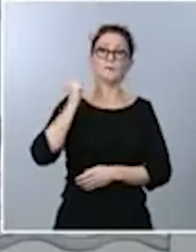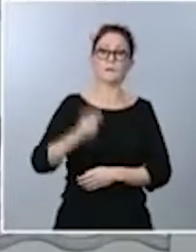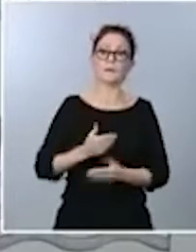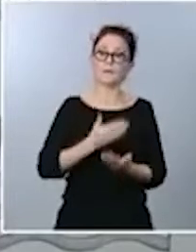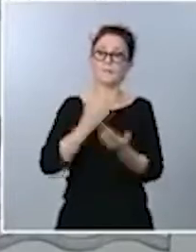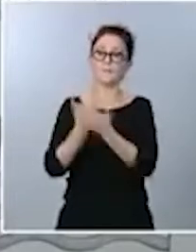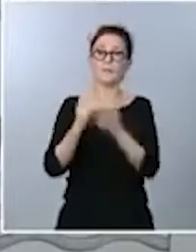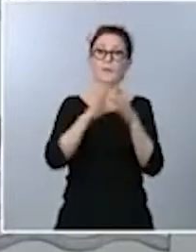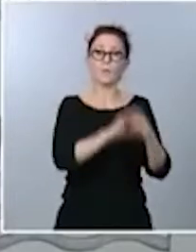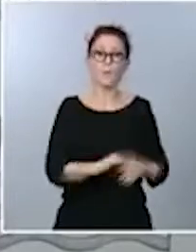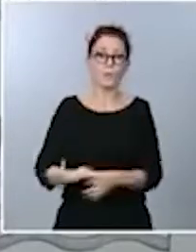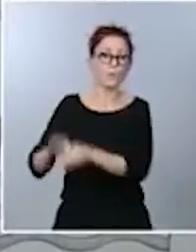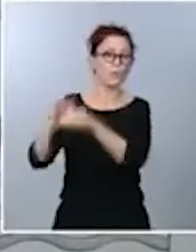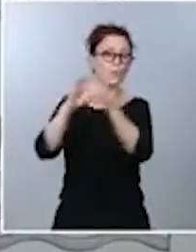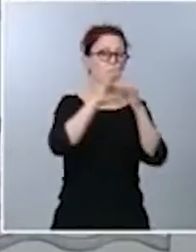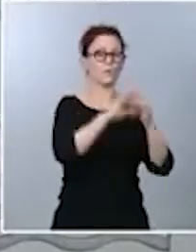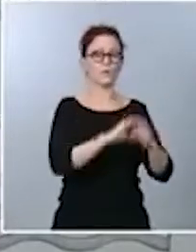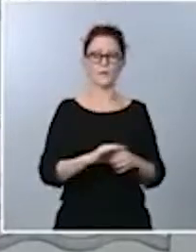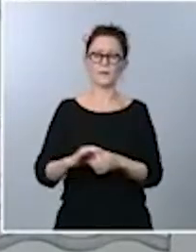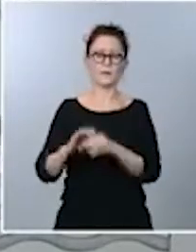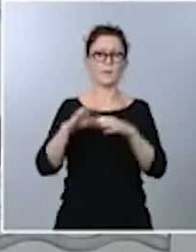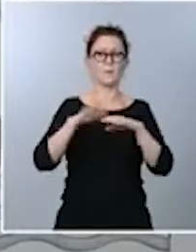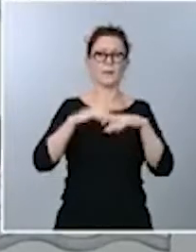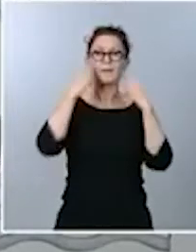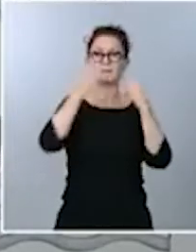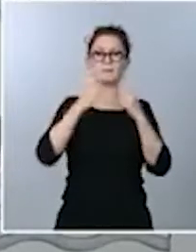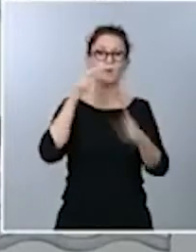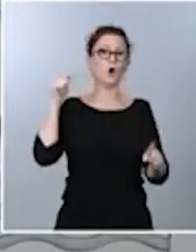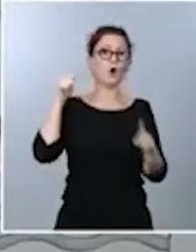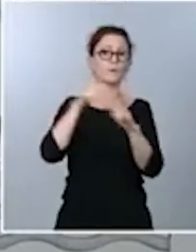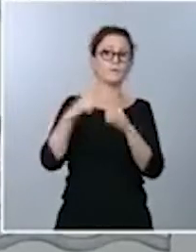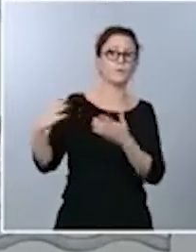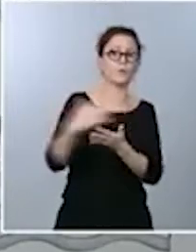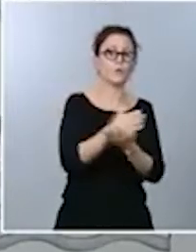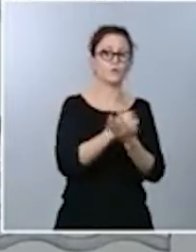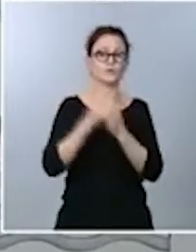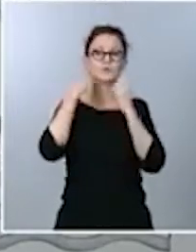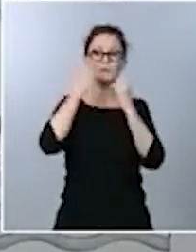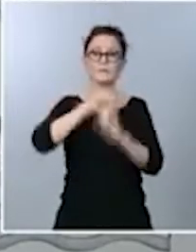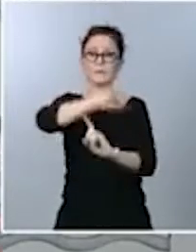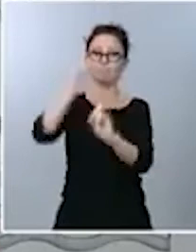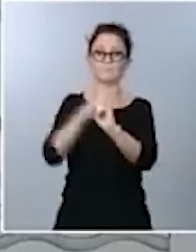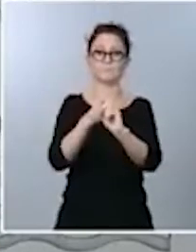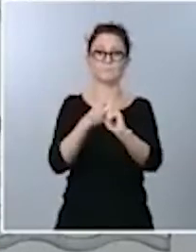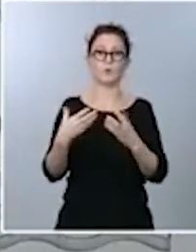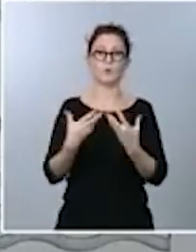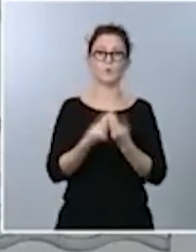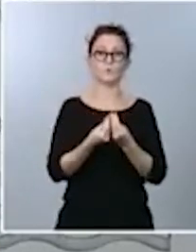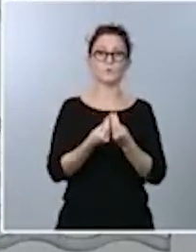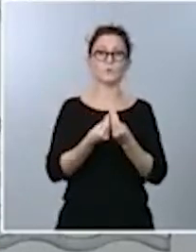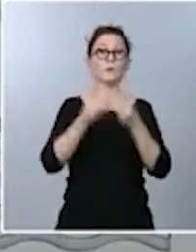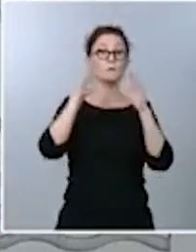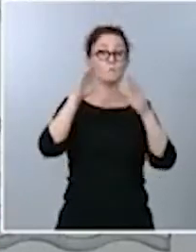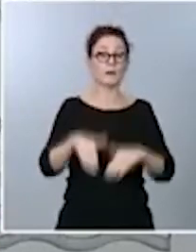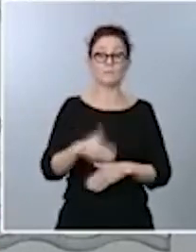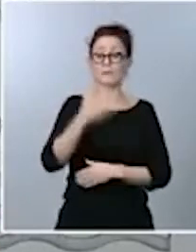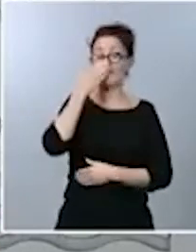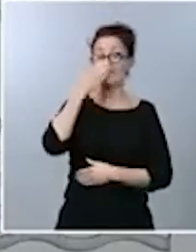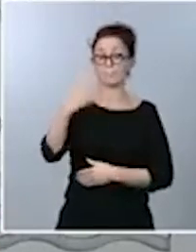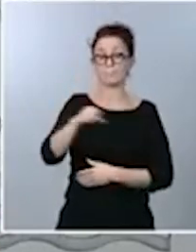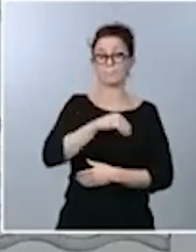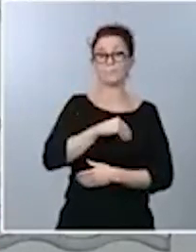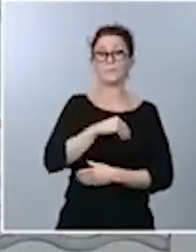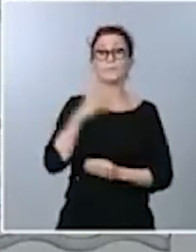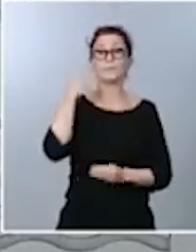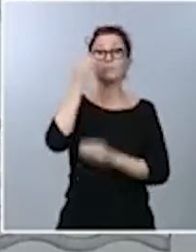fuerza, para que todos rememos en la misma dirección, pero desgraciadamente creo que puedo afirmar que los españoles no